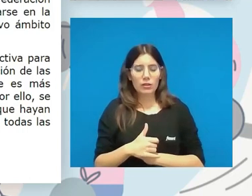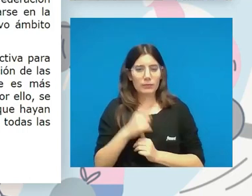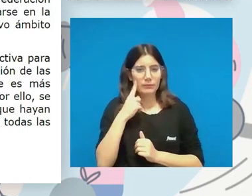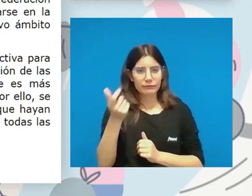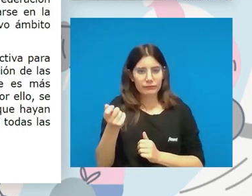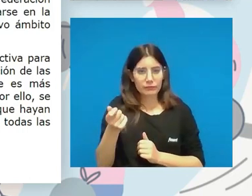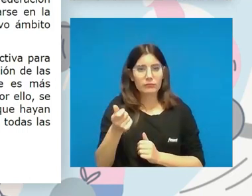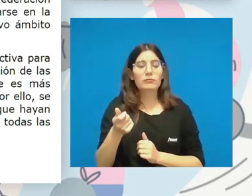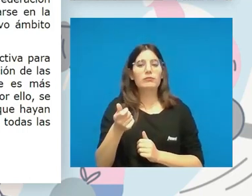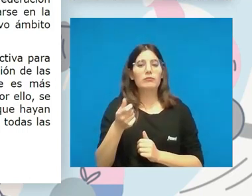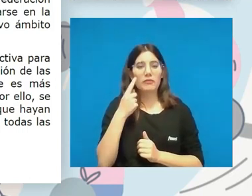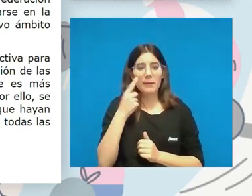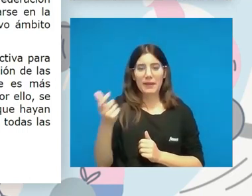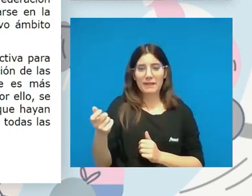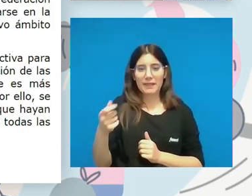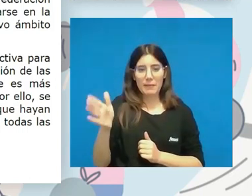Pues sí, a ver si llega.